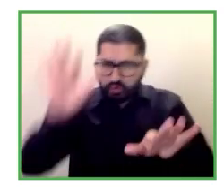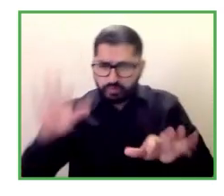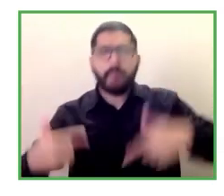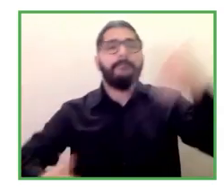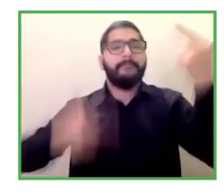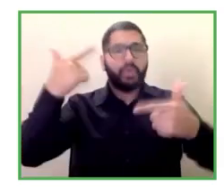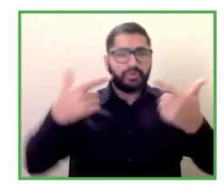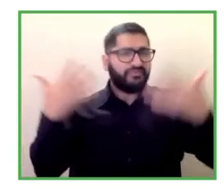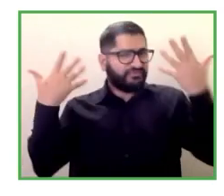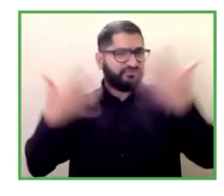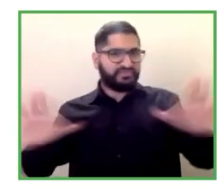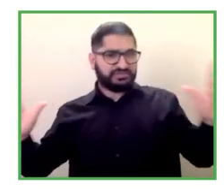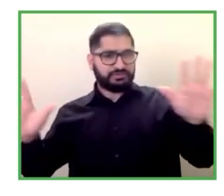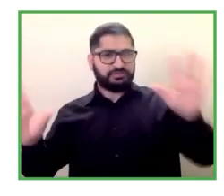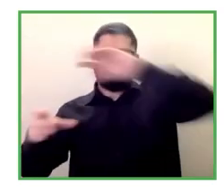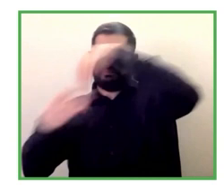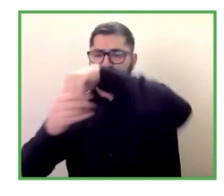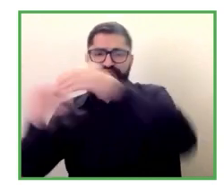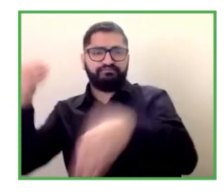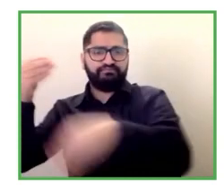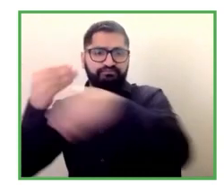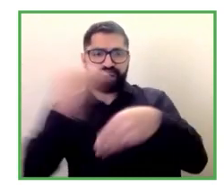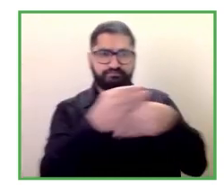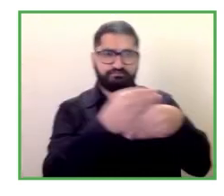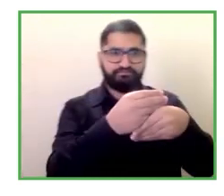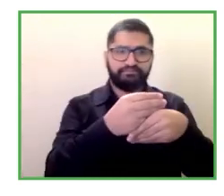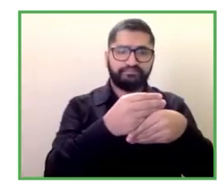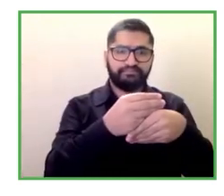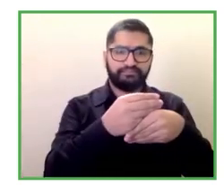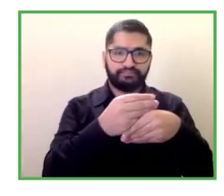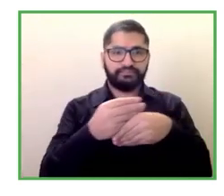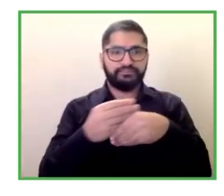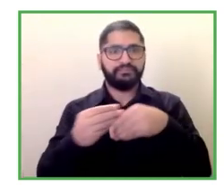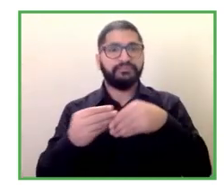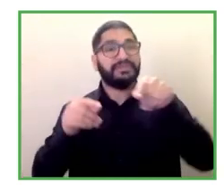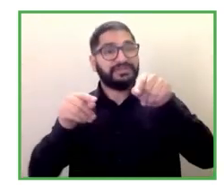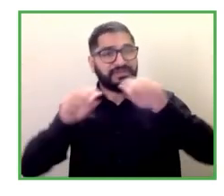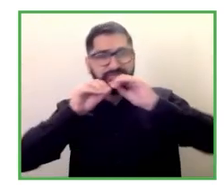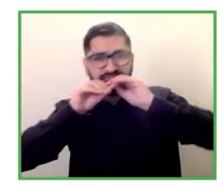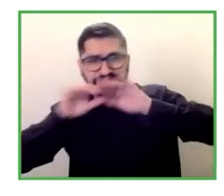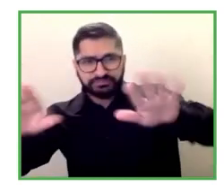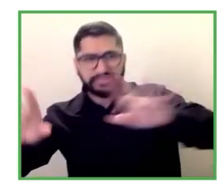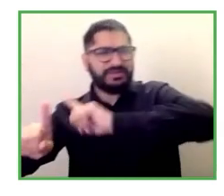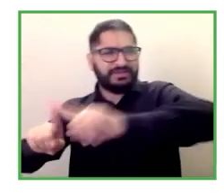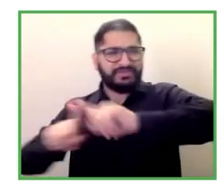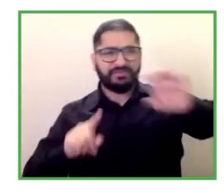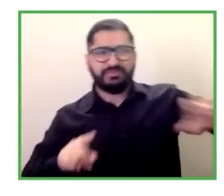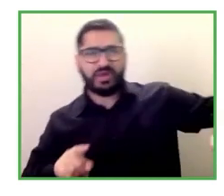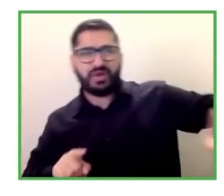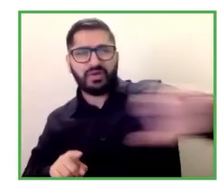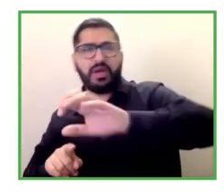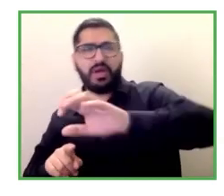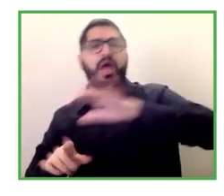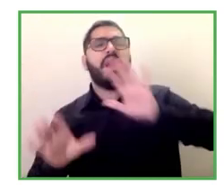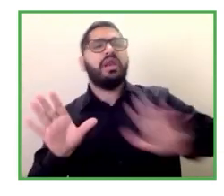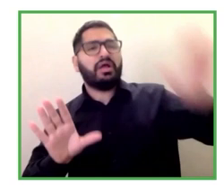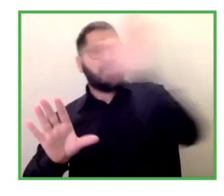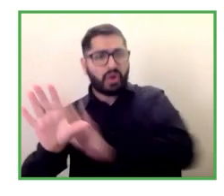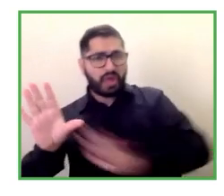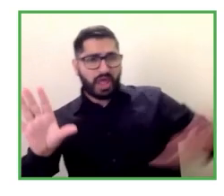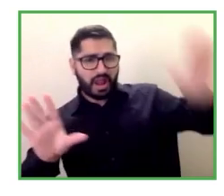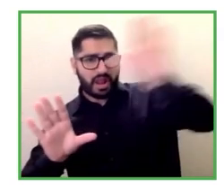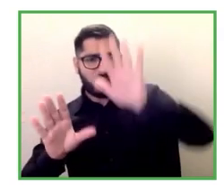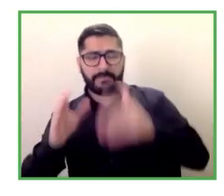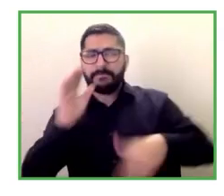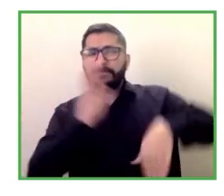en general la mayoría de estas peticiones que vienen desde los distintos estados